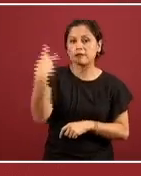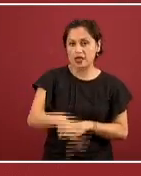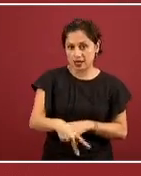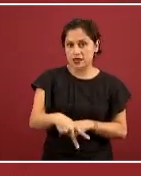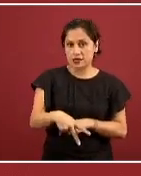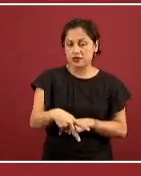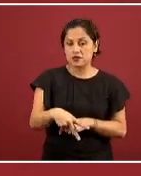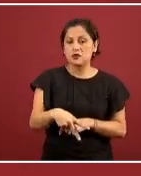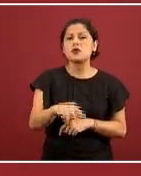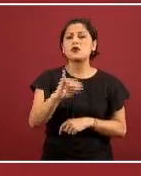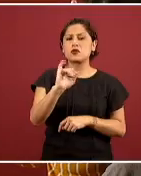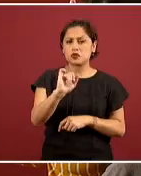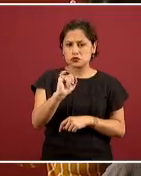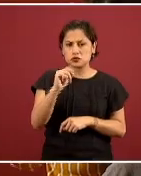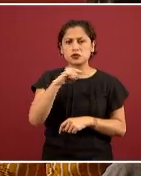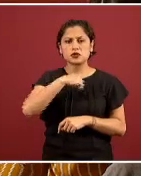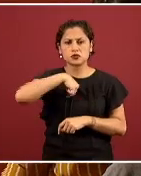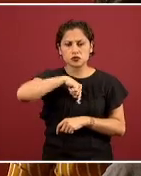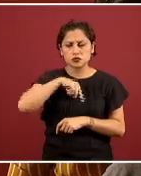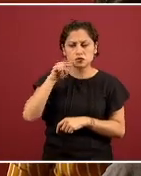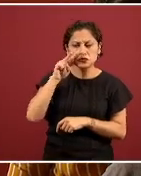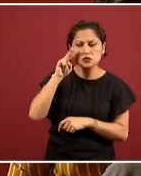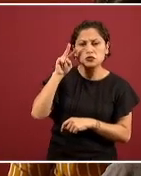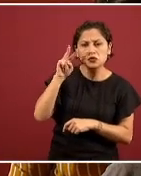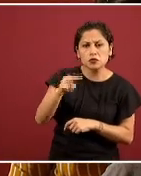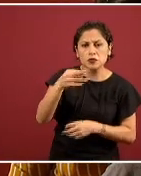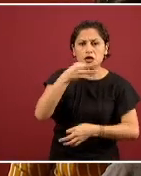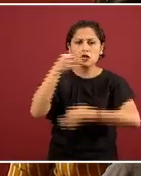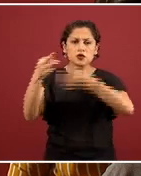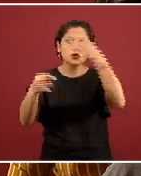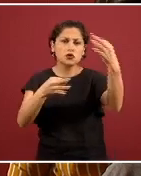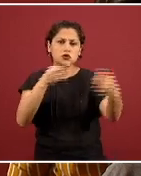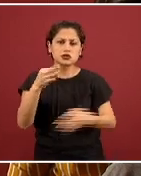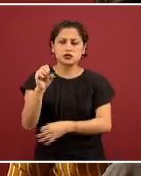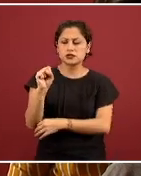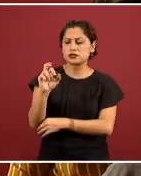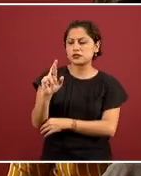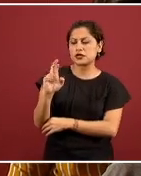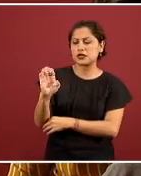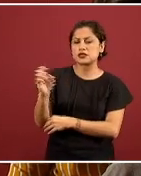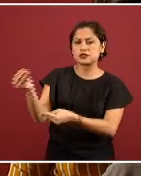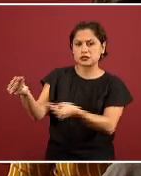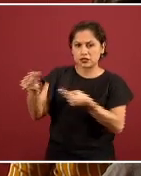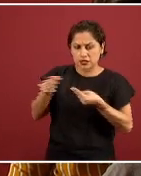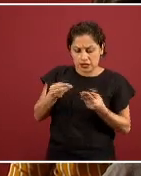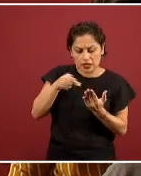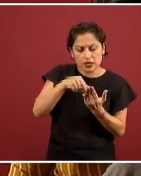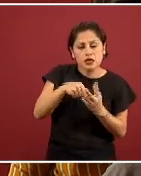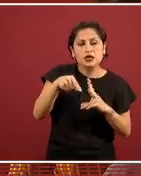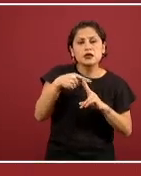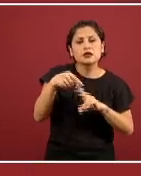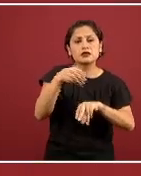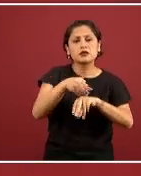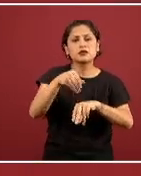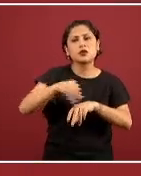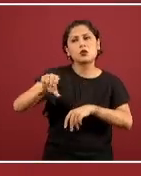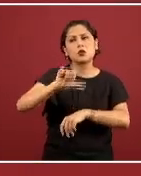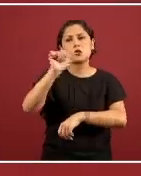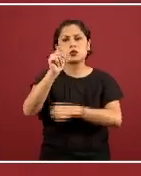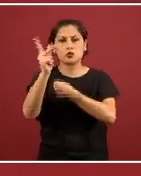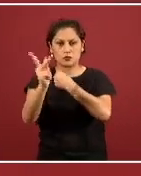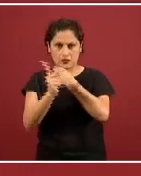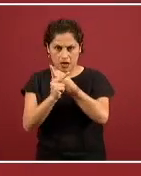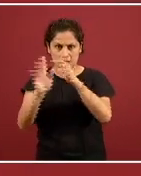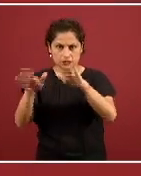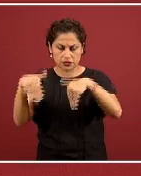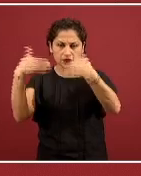en algunos medios o inclusive se nos ha compartido desde la Secretaría de Relaciones Exteriores algunas notas o estadísticas en el extranjero pero esta